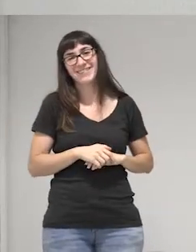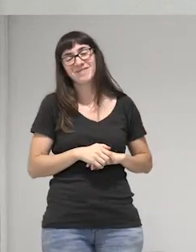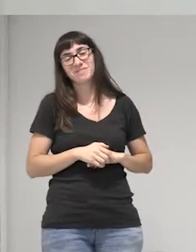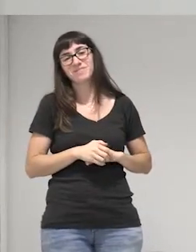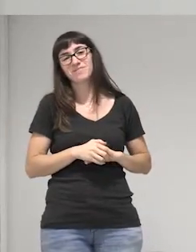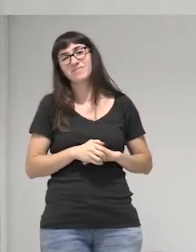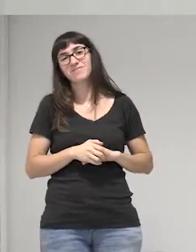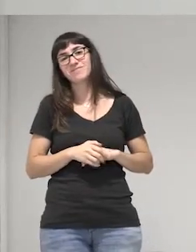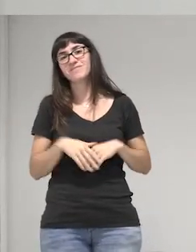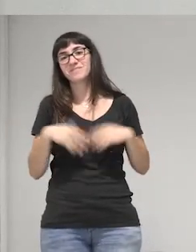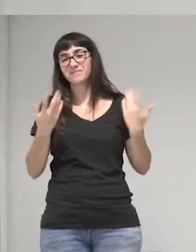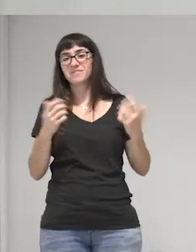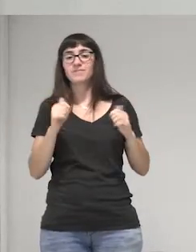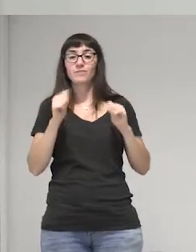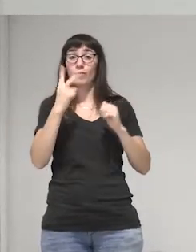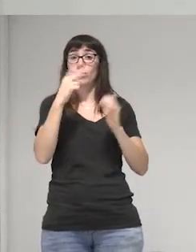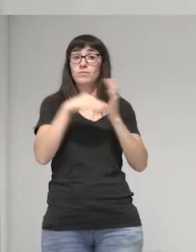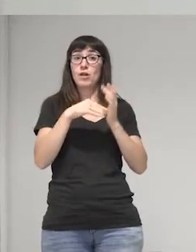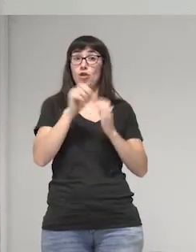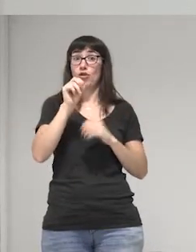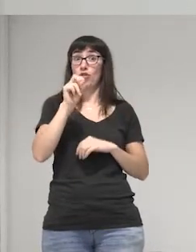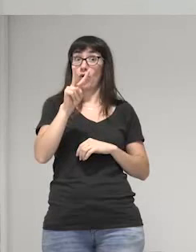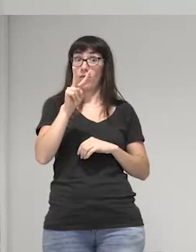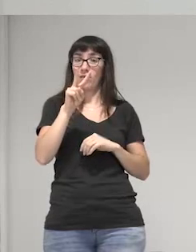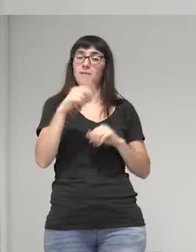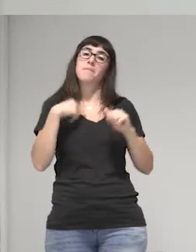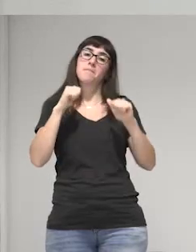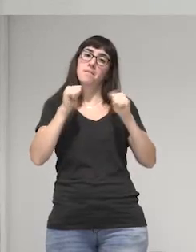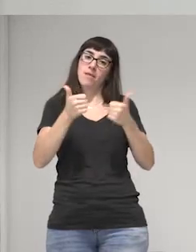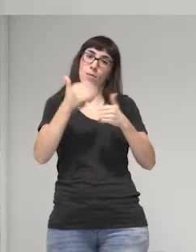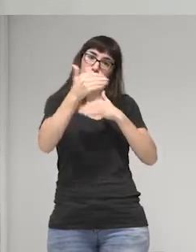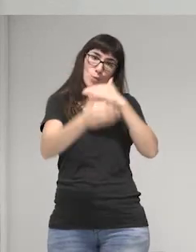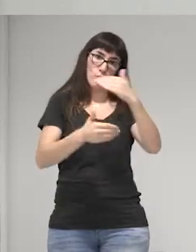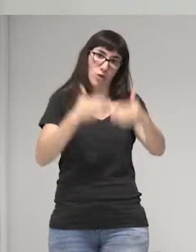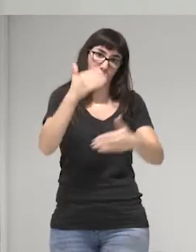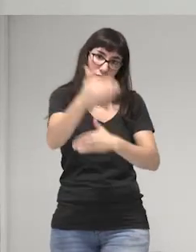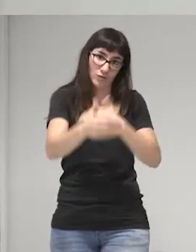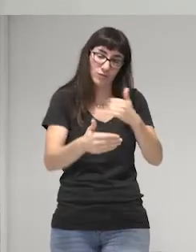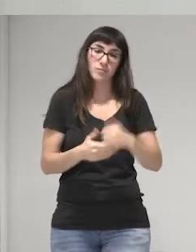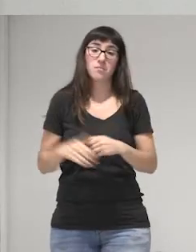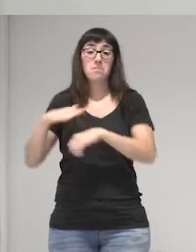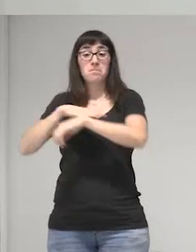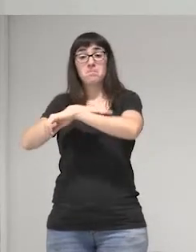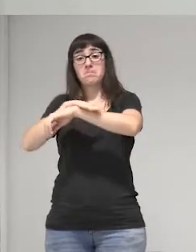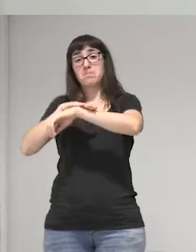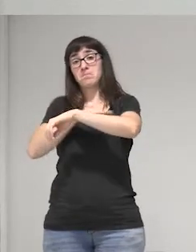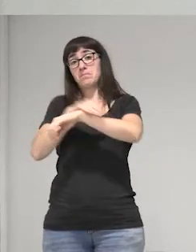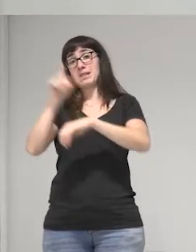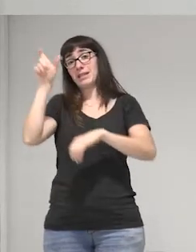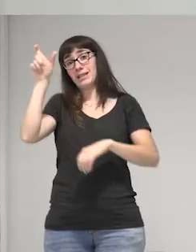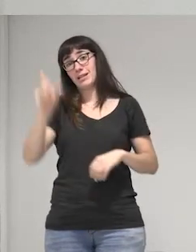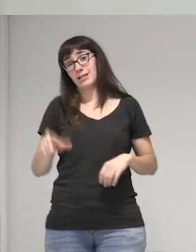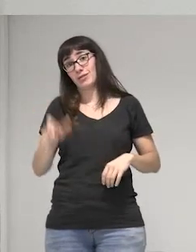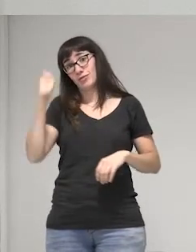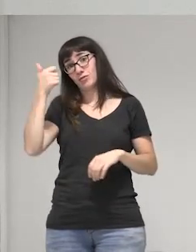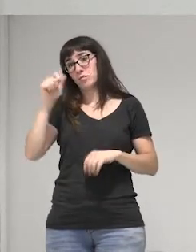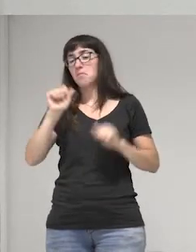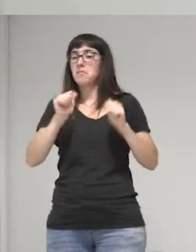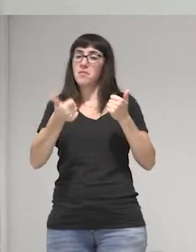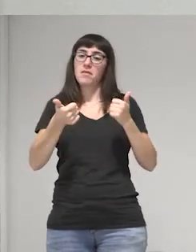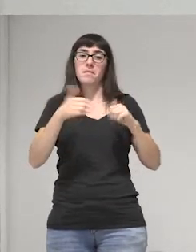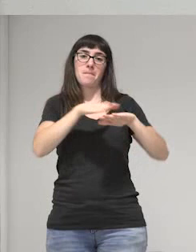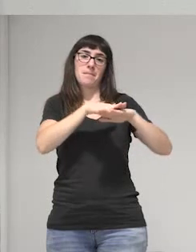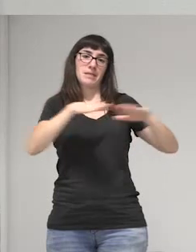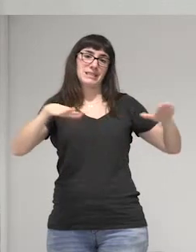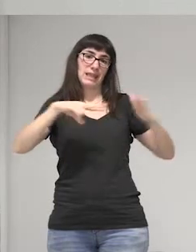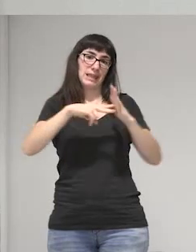bueno empezamos en el 2012 el proceso cuando el ministro instala una mesa técnica